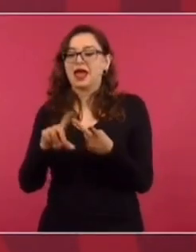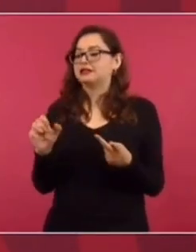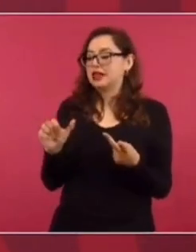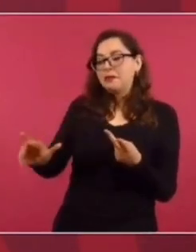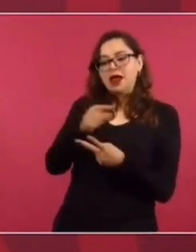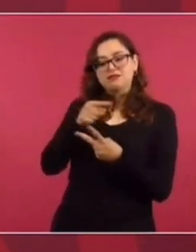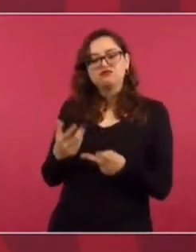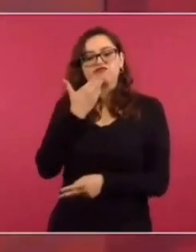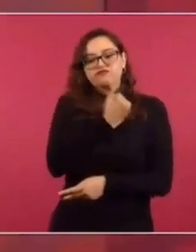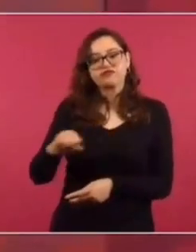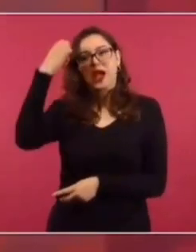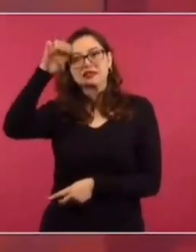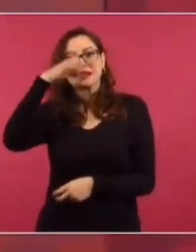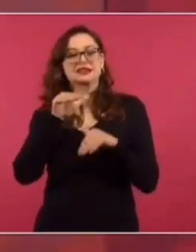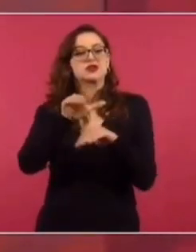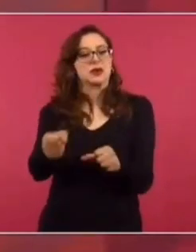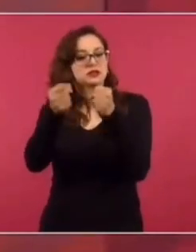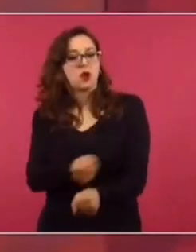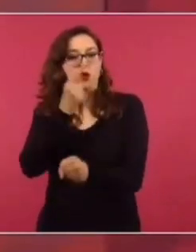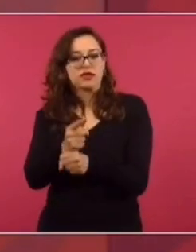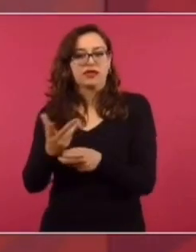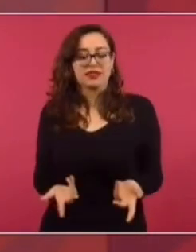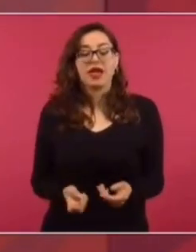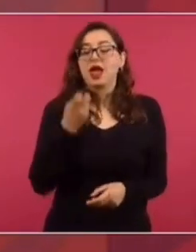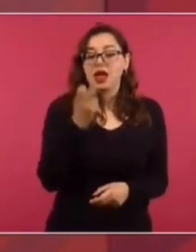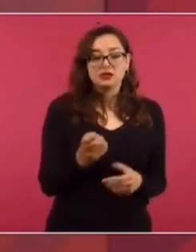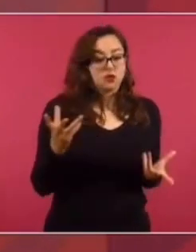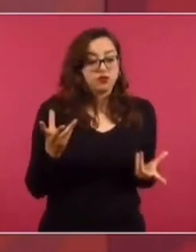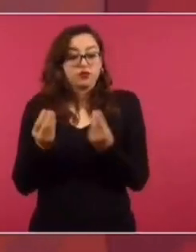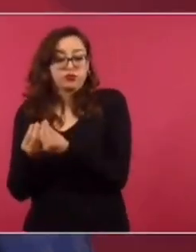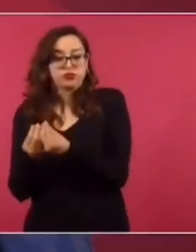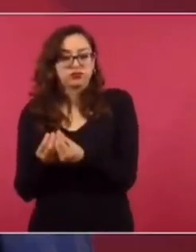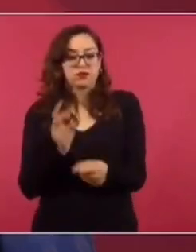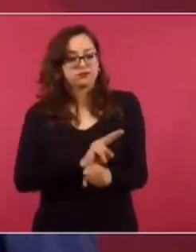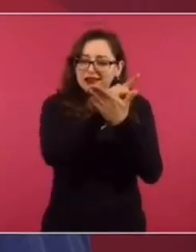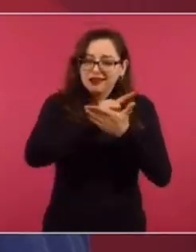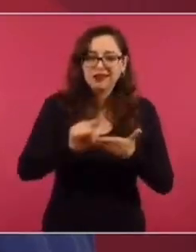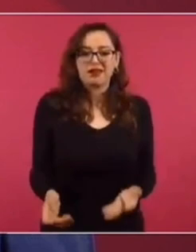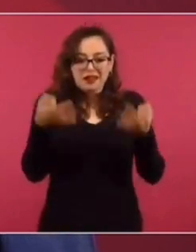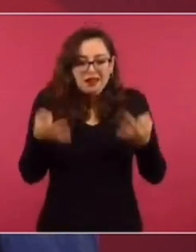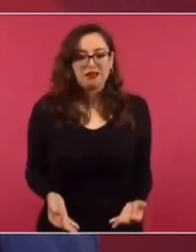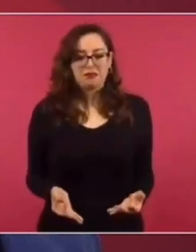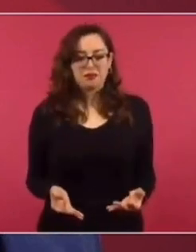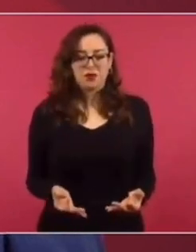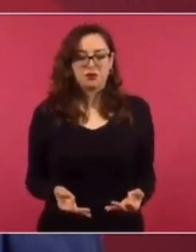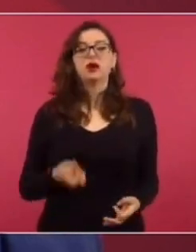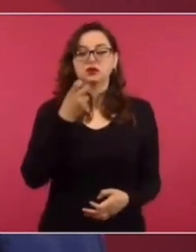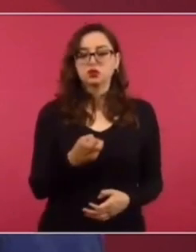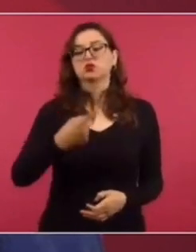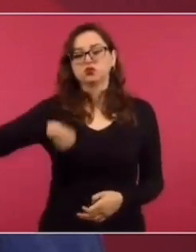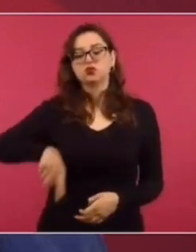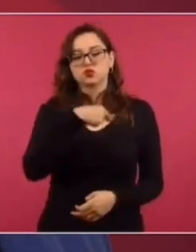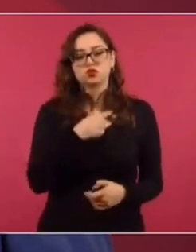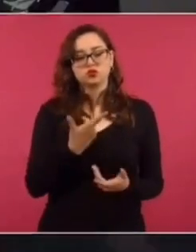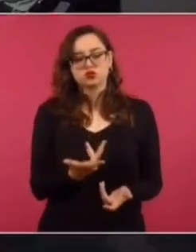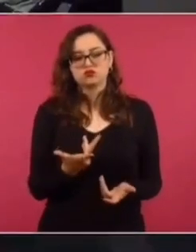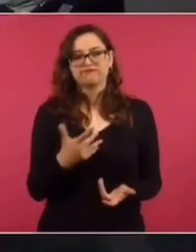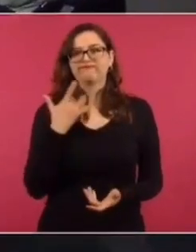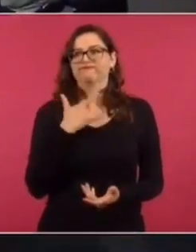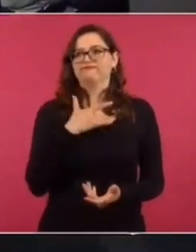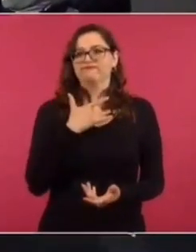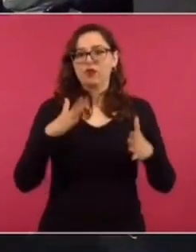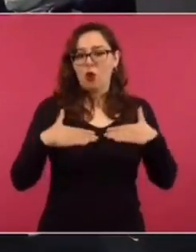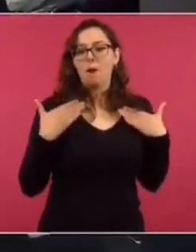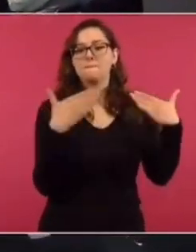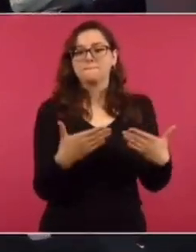porque así vamos a garantizar su permanencia y vamos a tener mayor